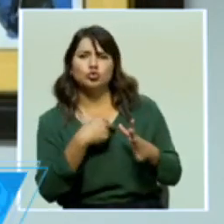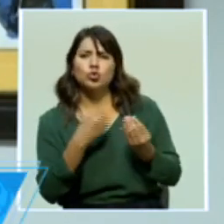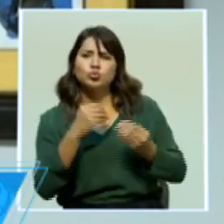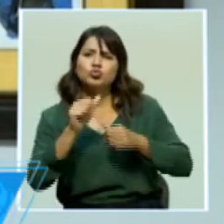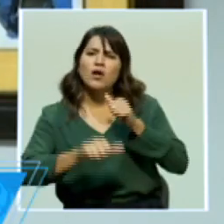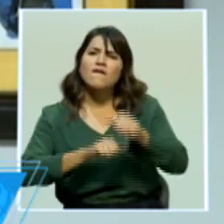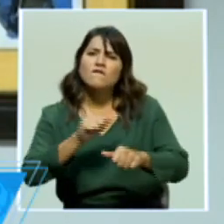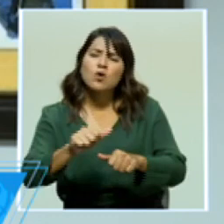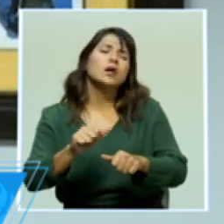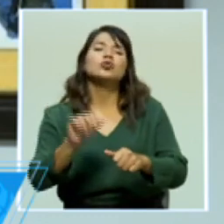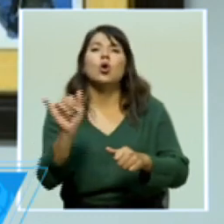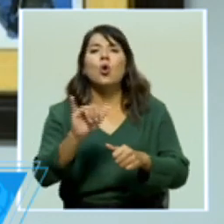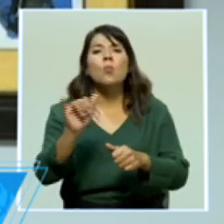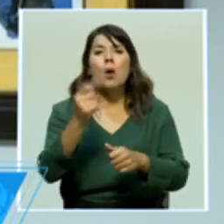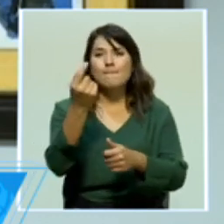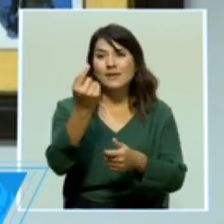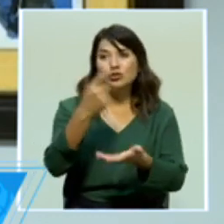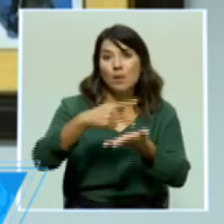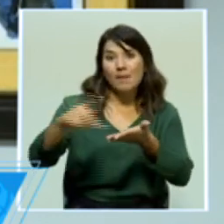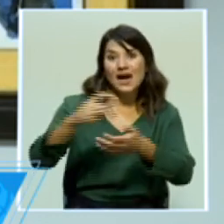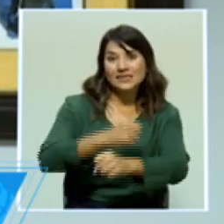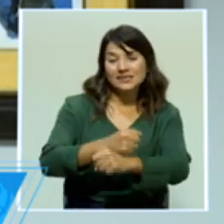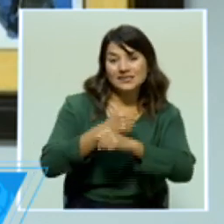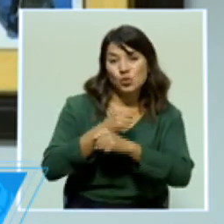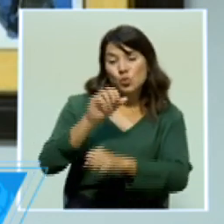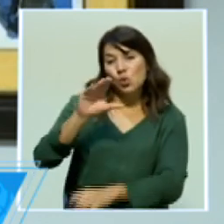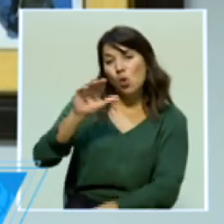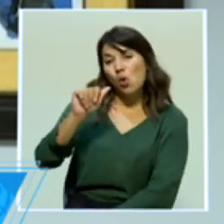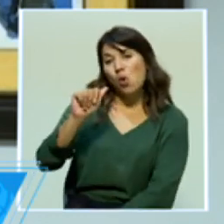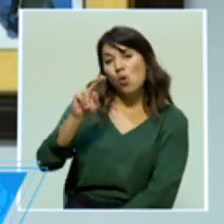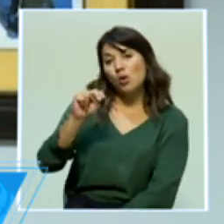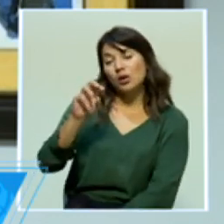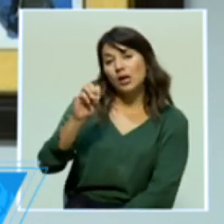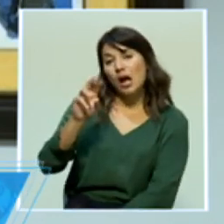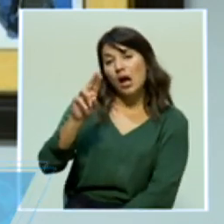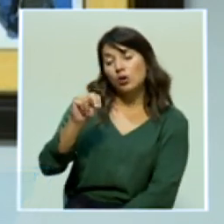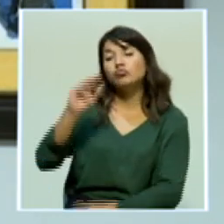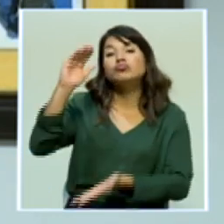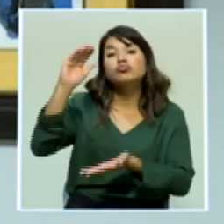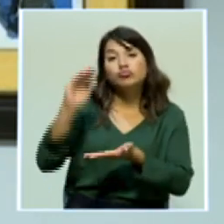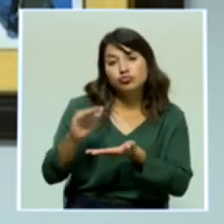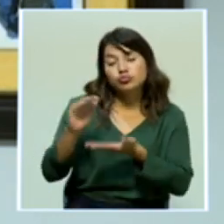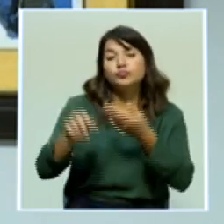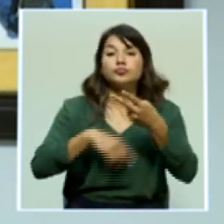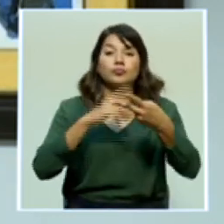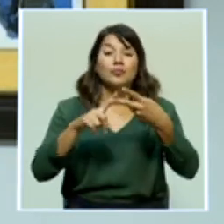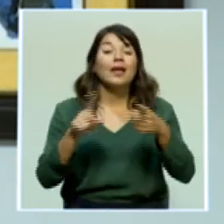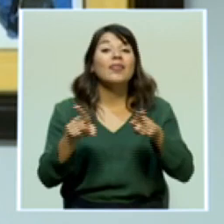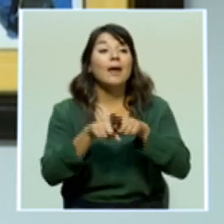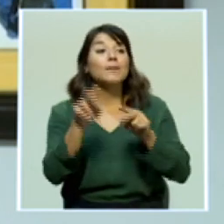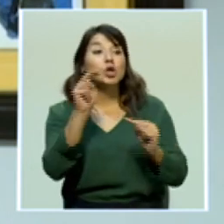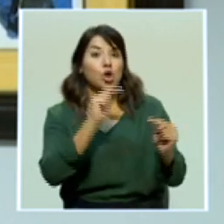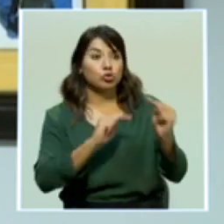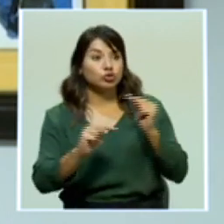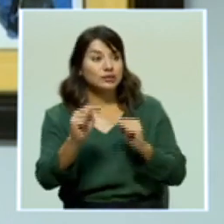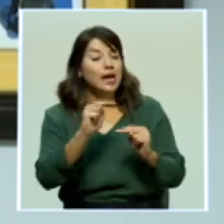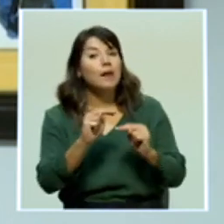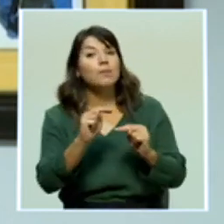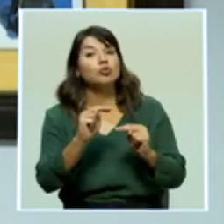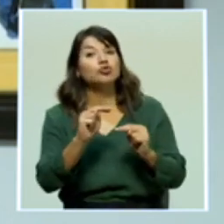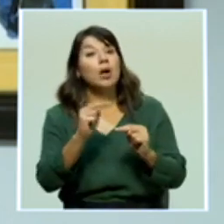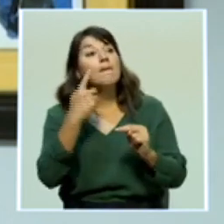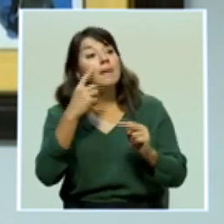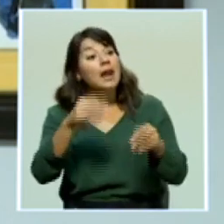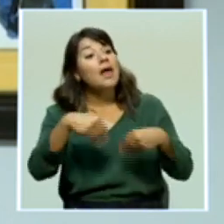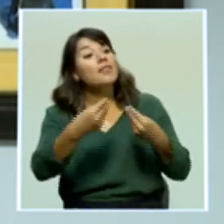rebaja en el canon, negociamos un decreto que permita tener permisos el año entrante